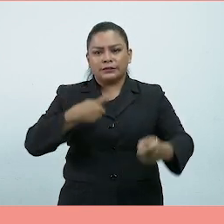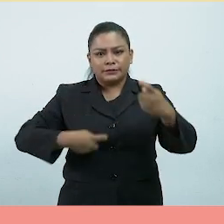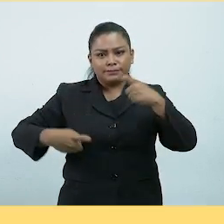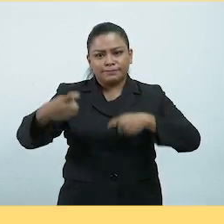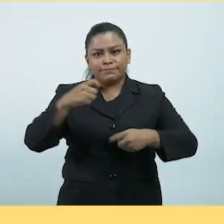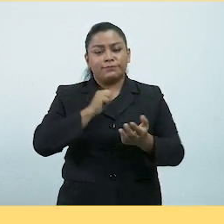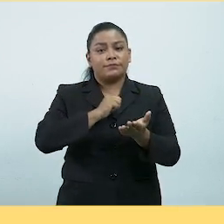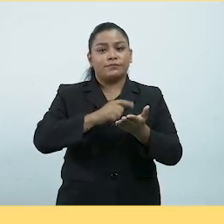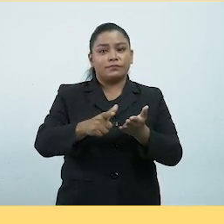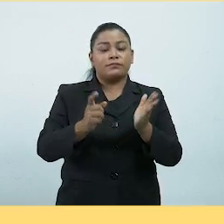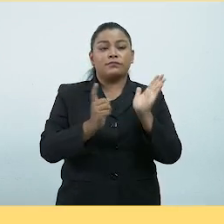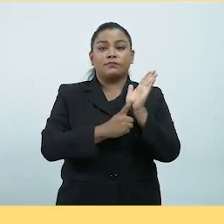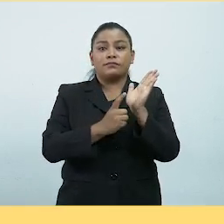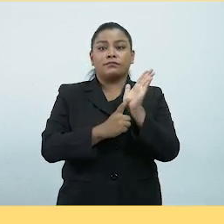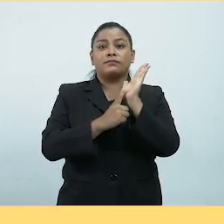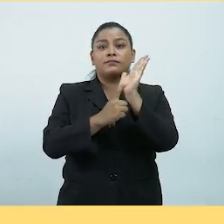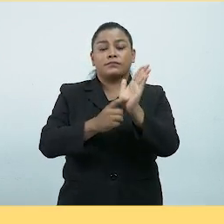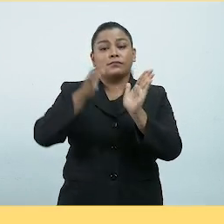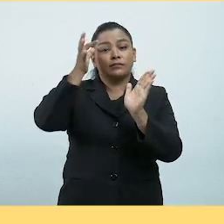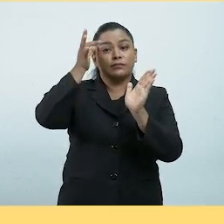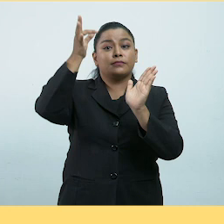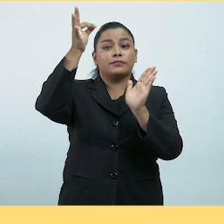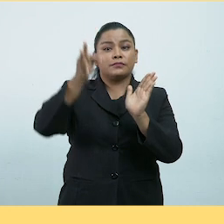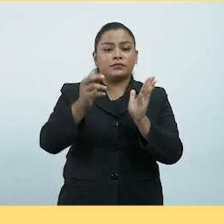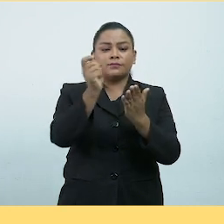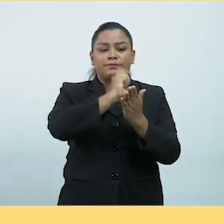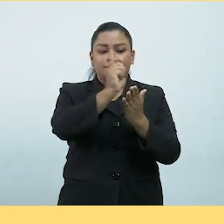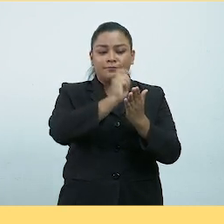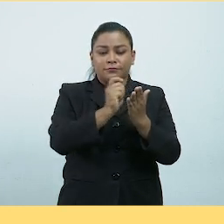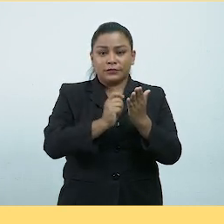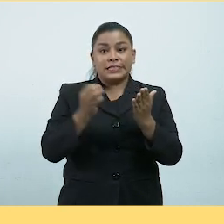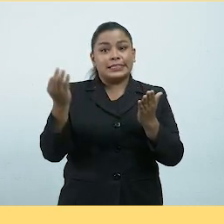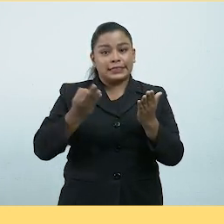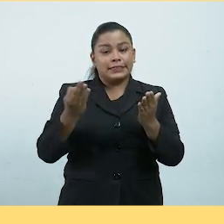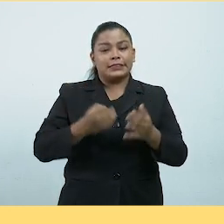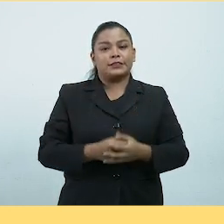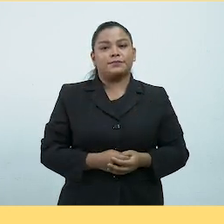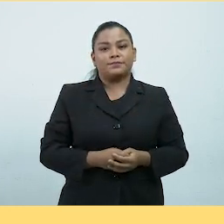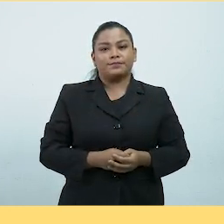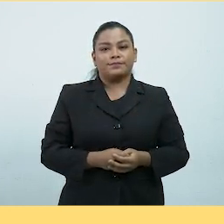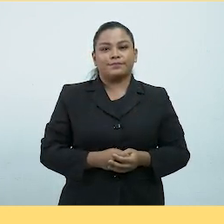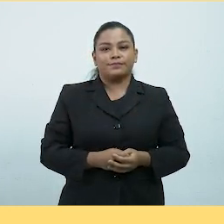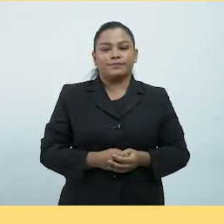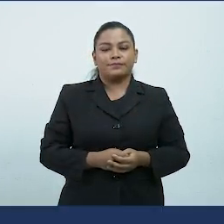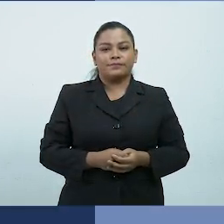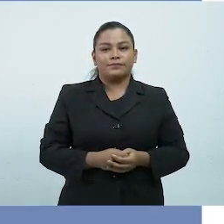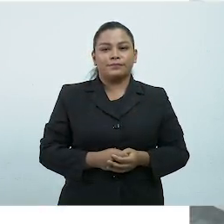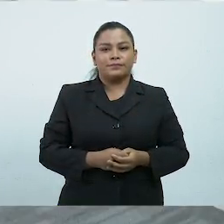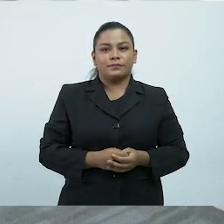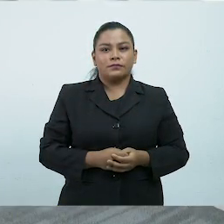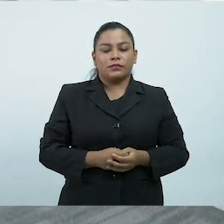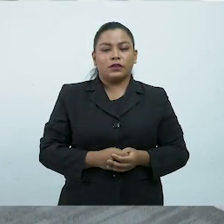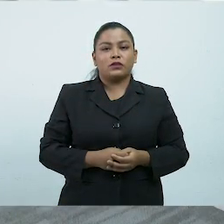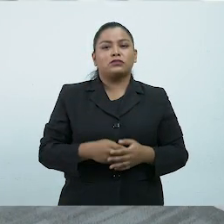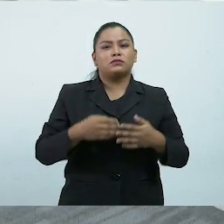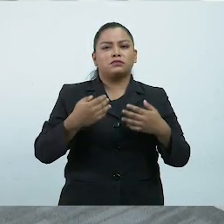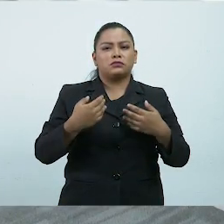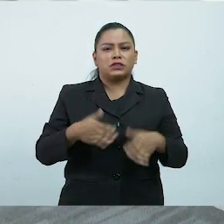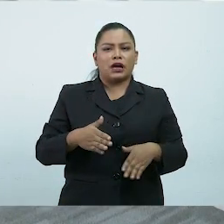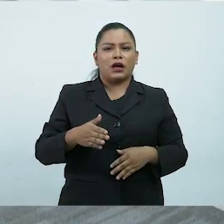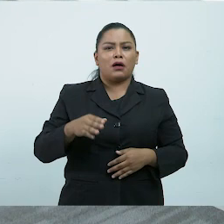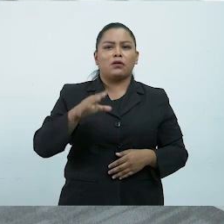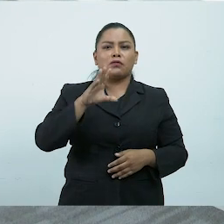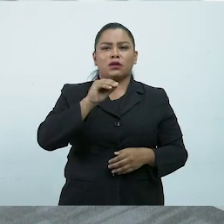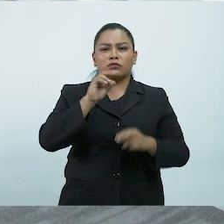dejando constancia de sus decisiones en el libro de actas del mismo organismo Cuando hablamos del